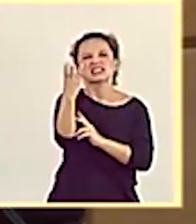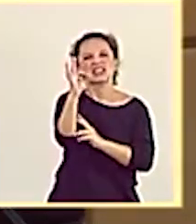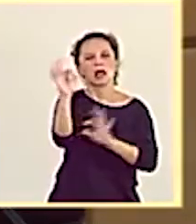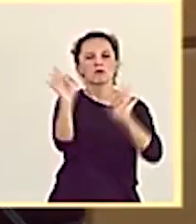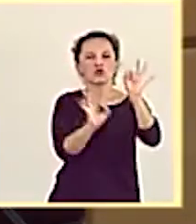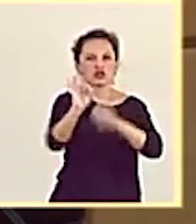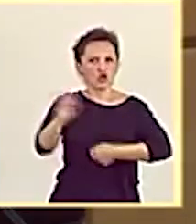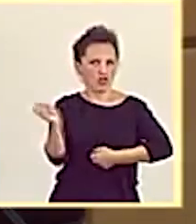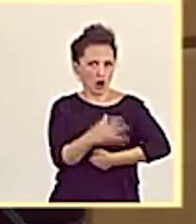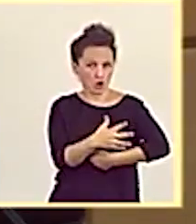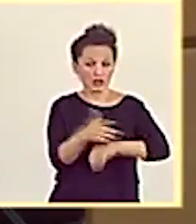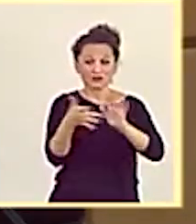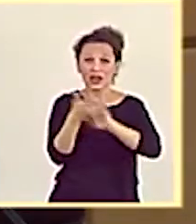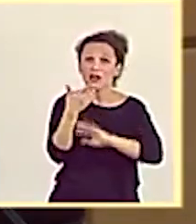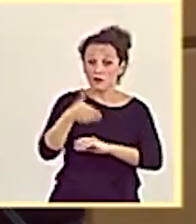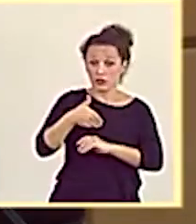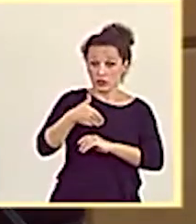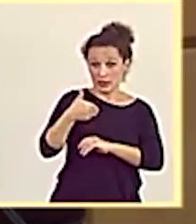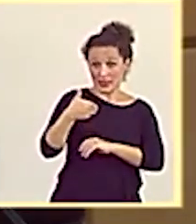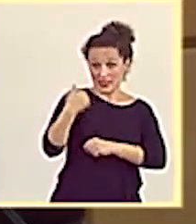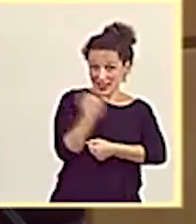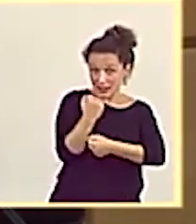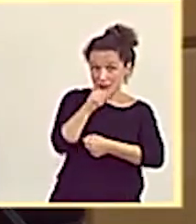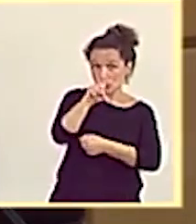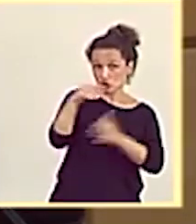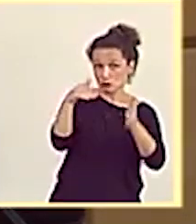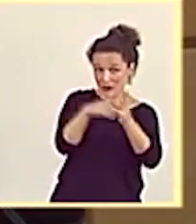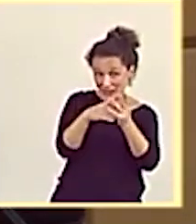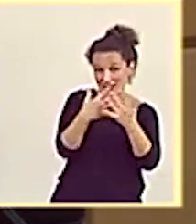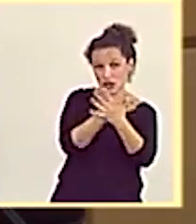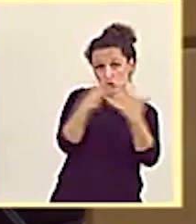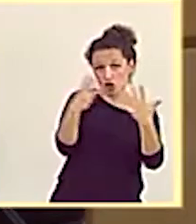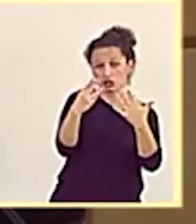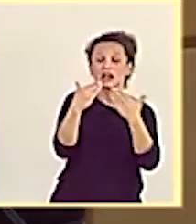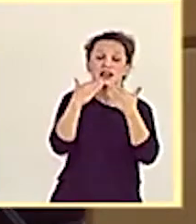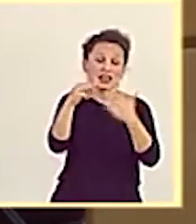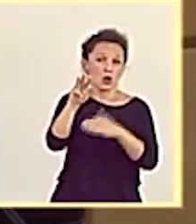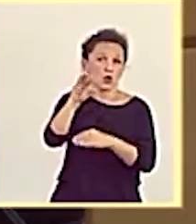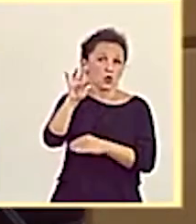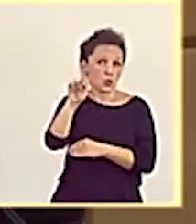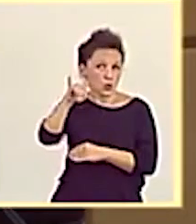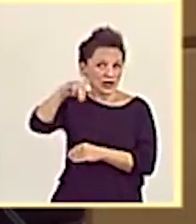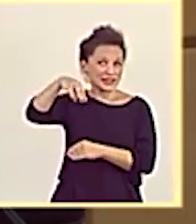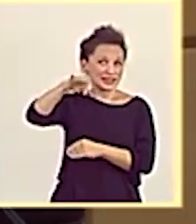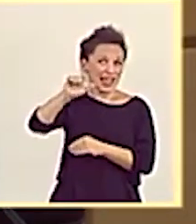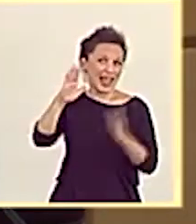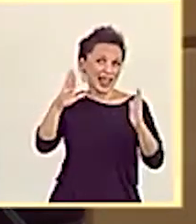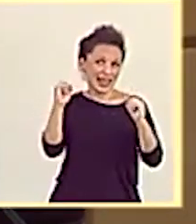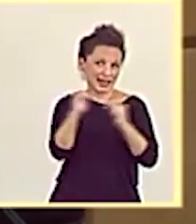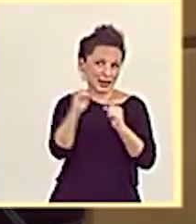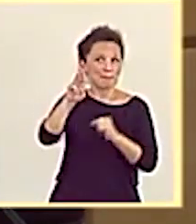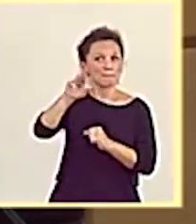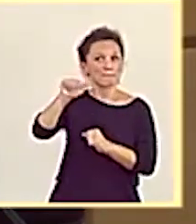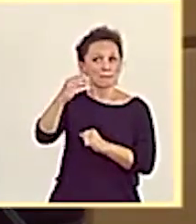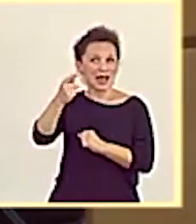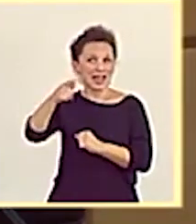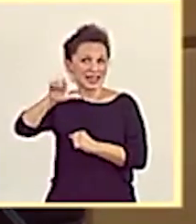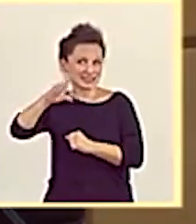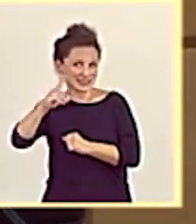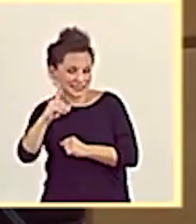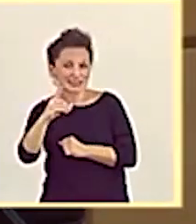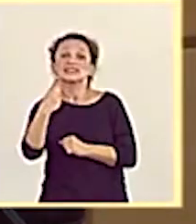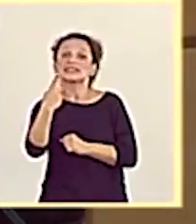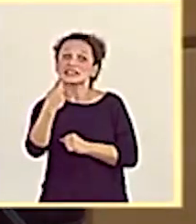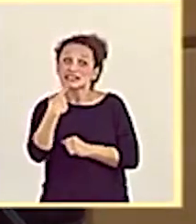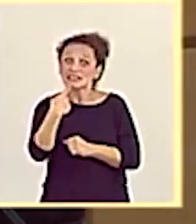En diciembre del 2018 y a raíz del Winter Package, el Gobierno modificó finalmente la ley del sector eléctrico